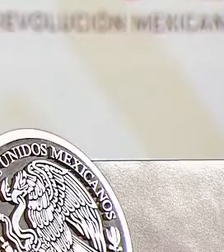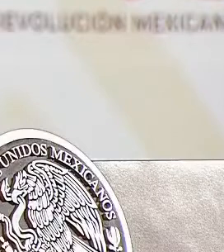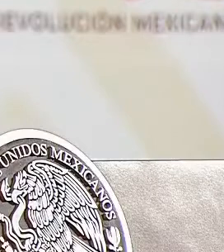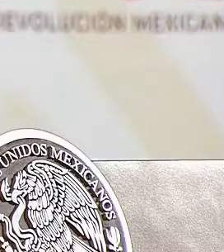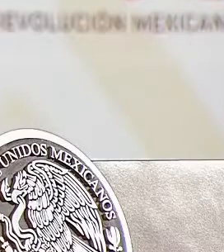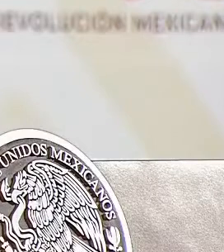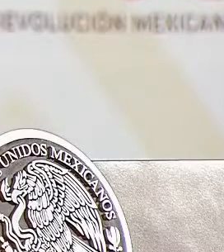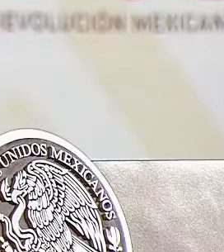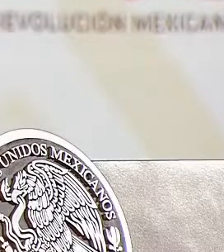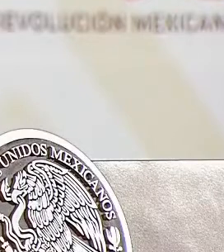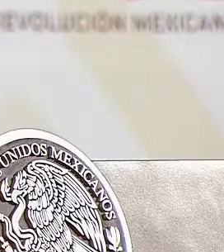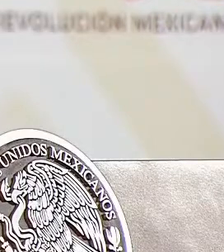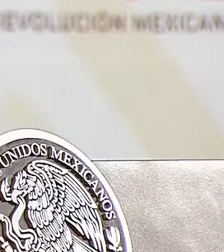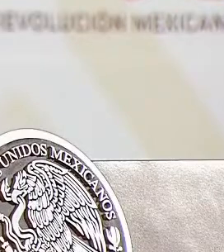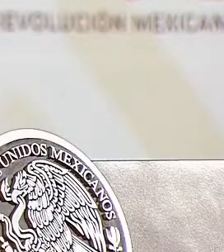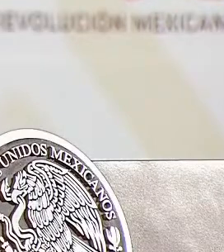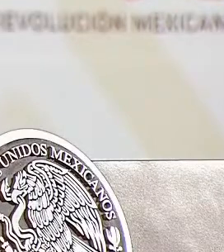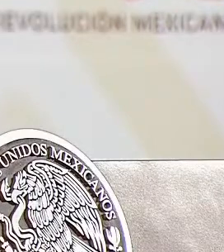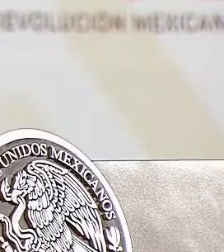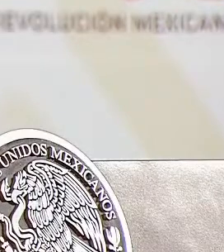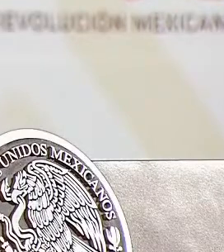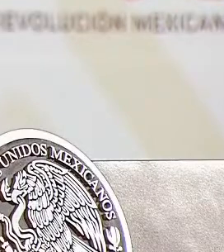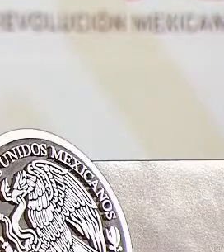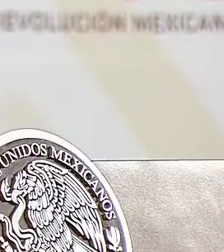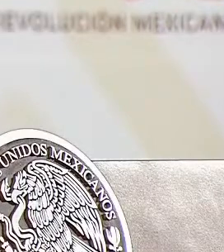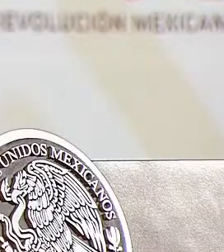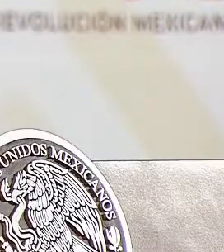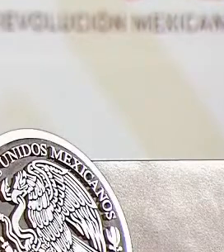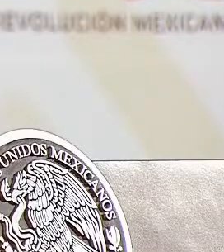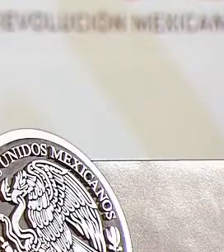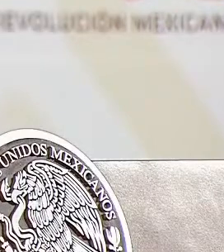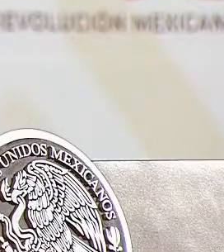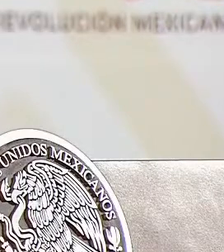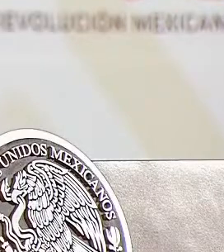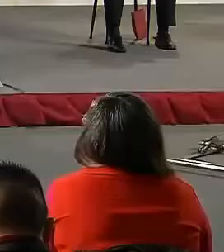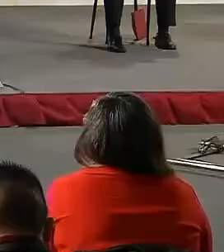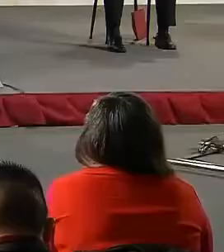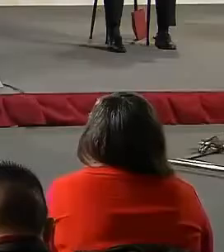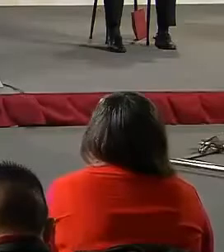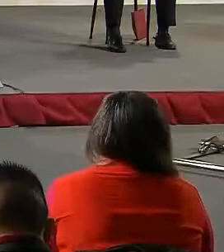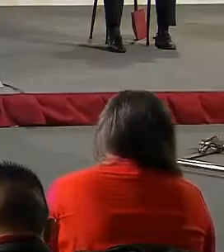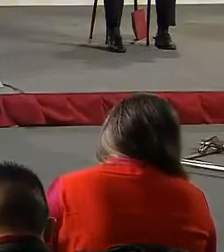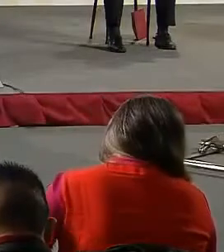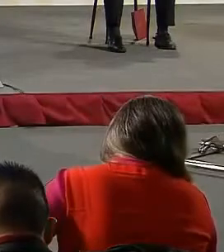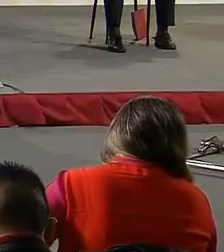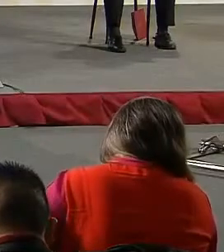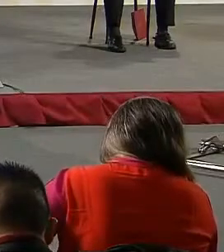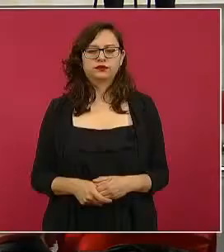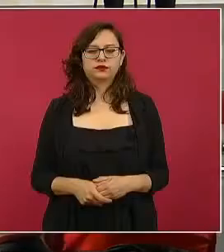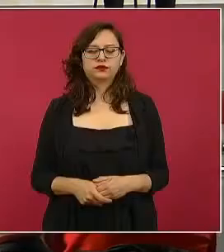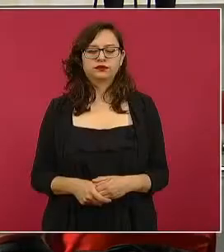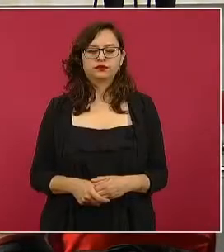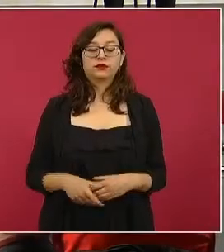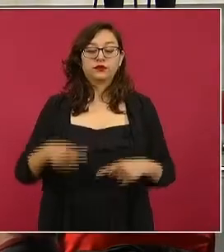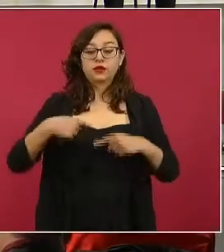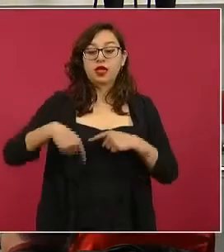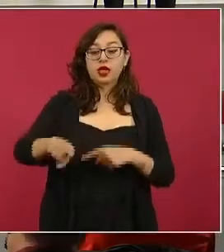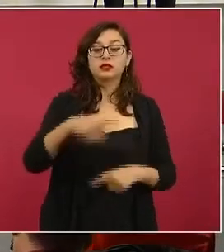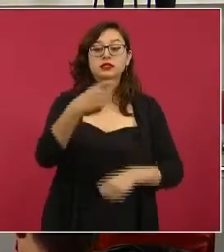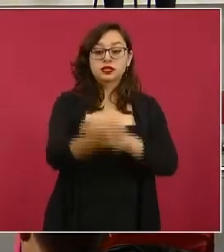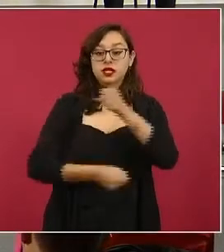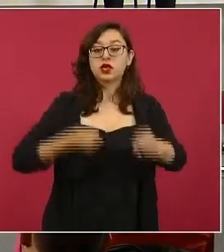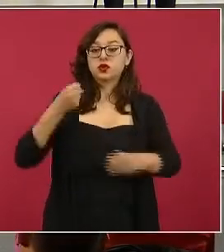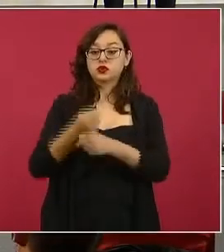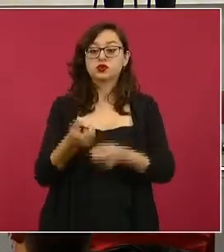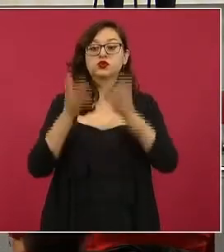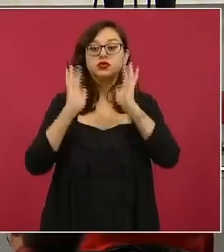millones de dólares que van a invertir este año, ya están considerados los 50 millones de dólares que